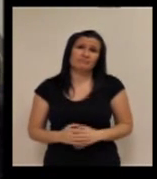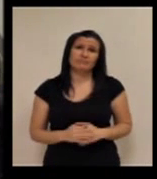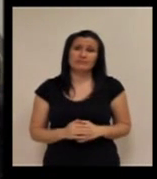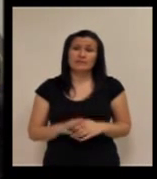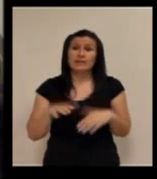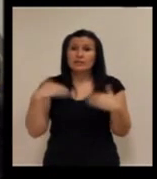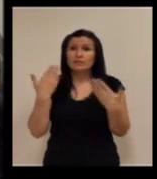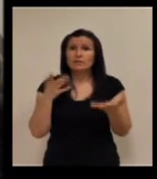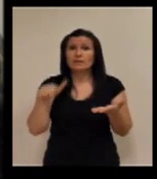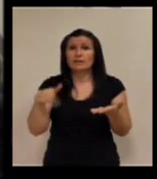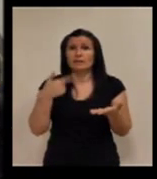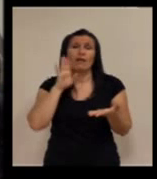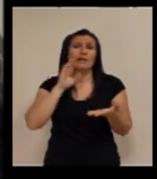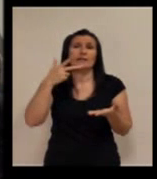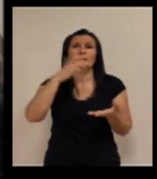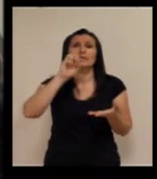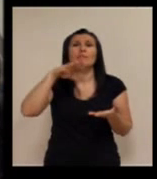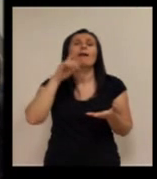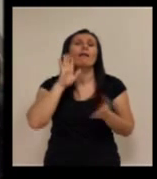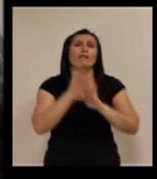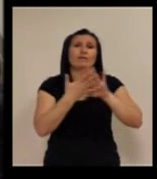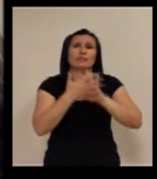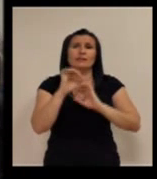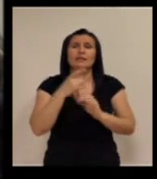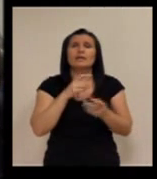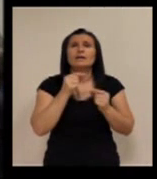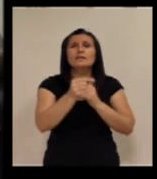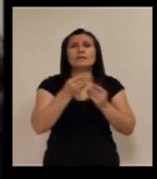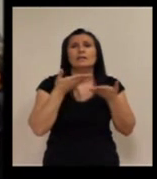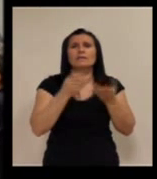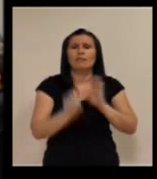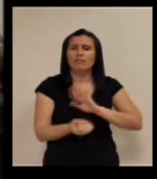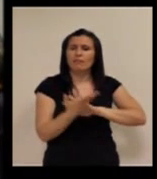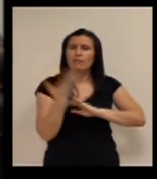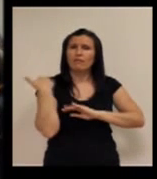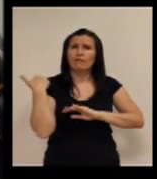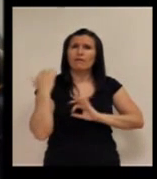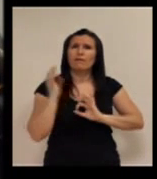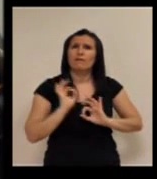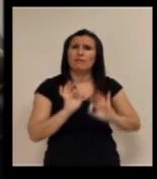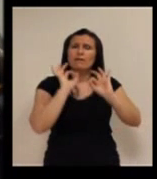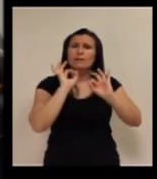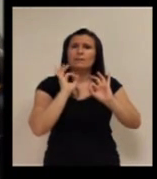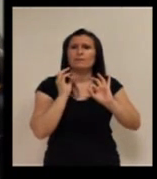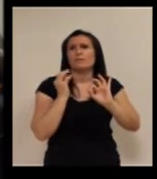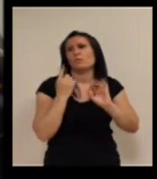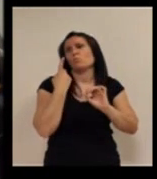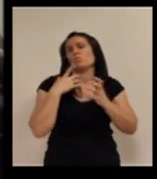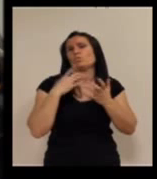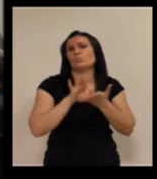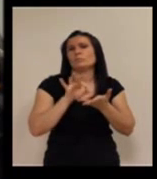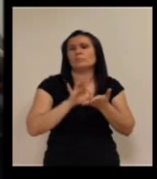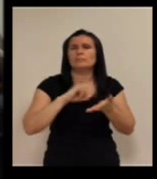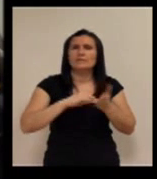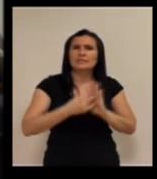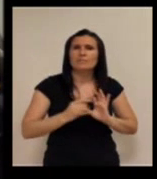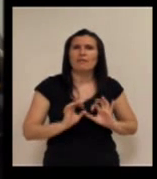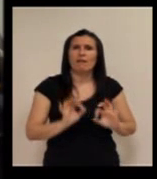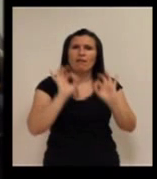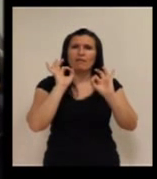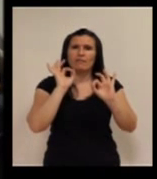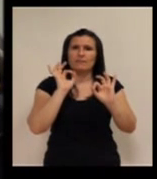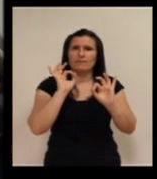Y ahí, Chema lo comentaba, la teleasistencia, aunque surge como un sistema de